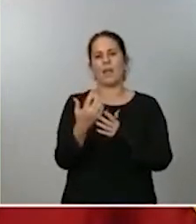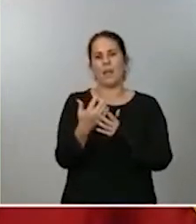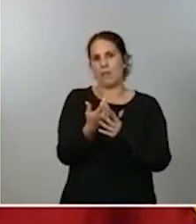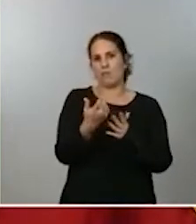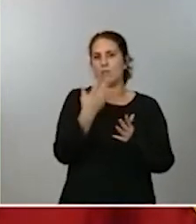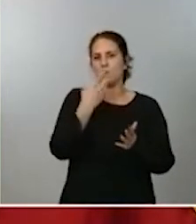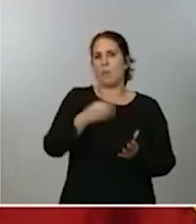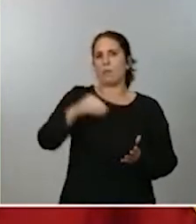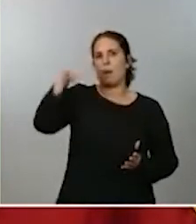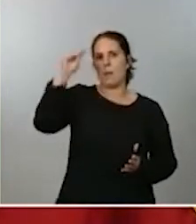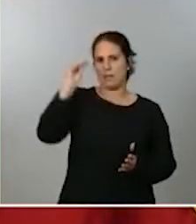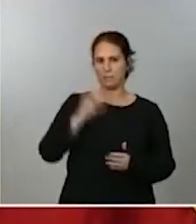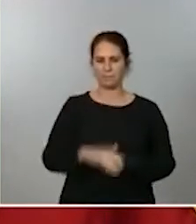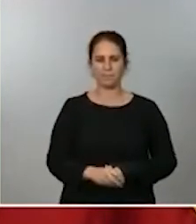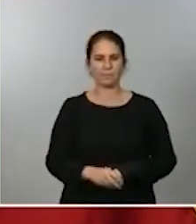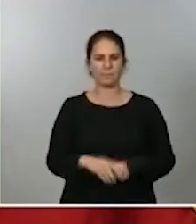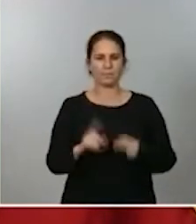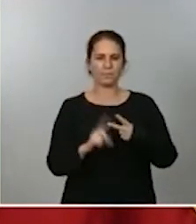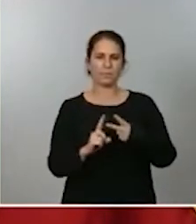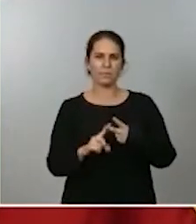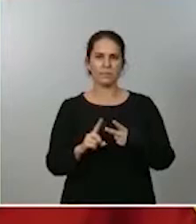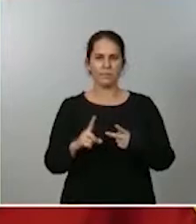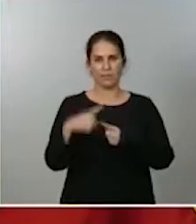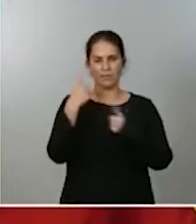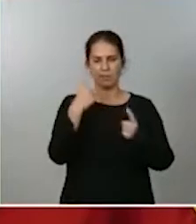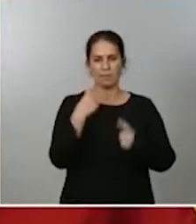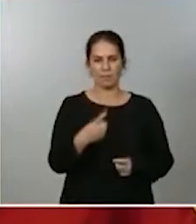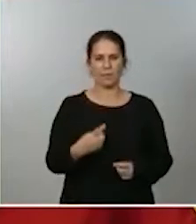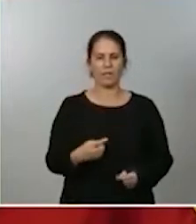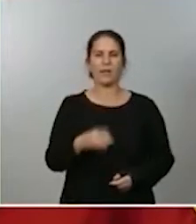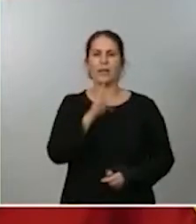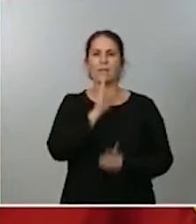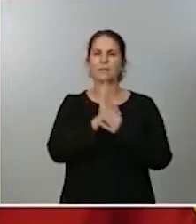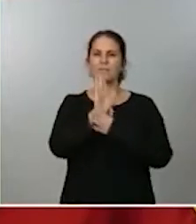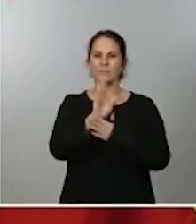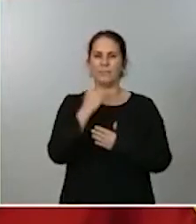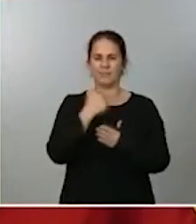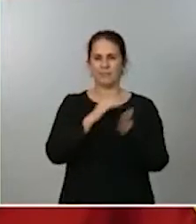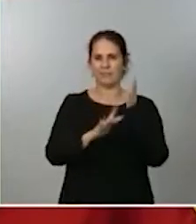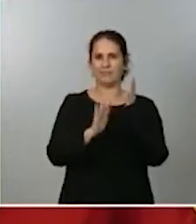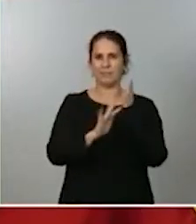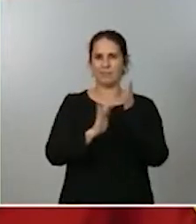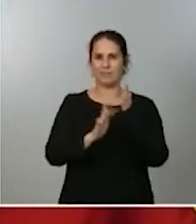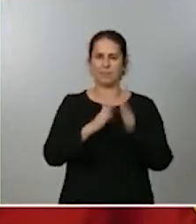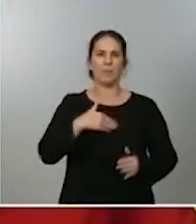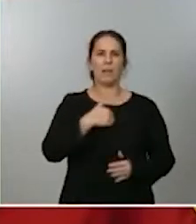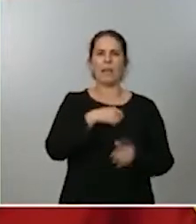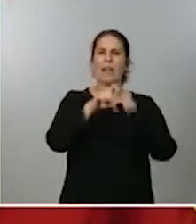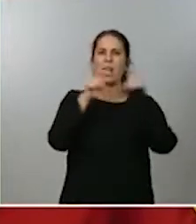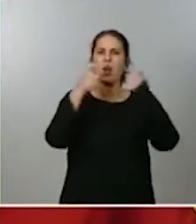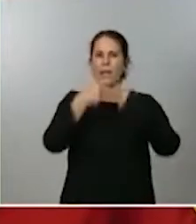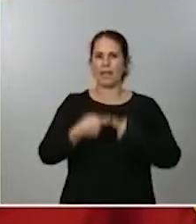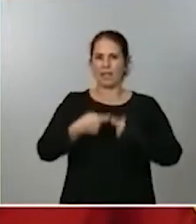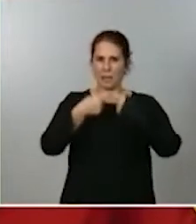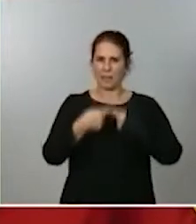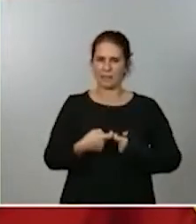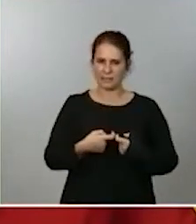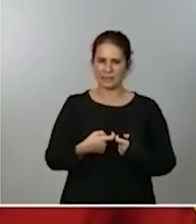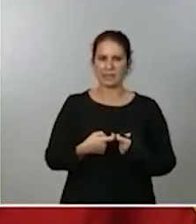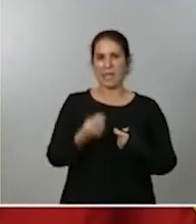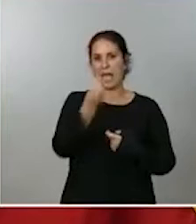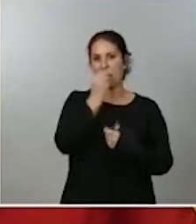en relación con los contratos lo he indicado muy brevemente en mi presentación y el papel de las cooperativas las cooperativas agroalimentarias